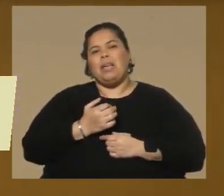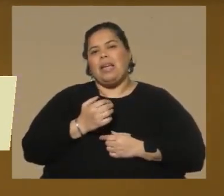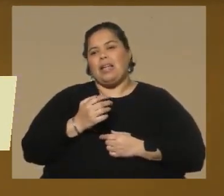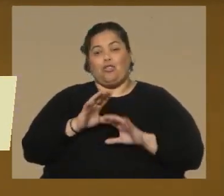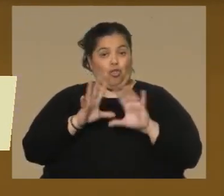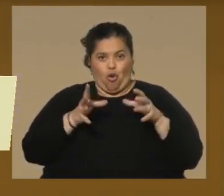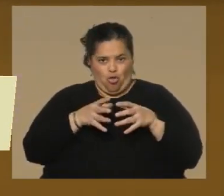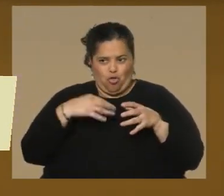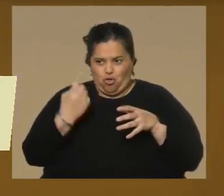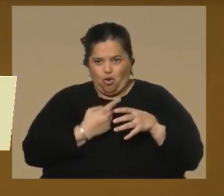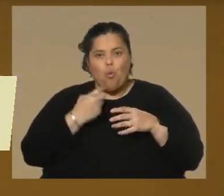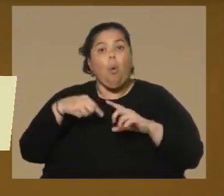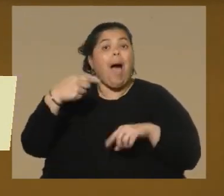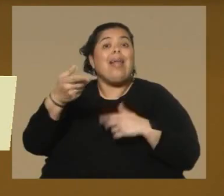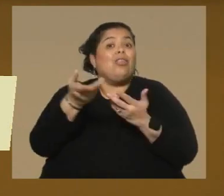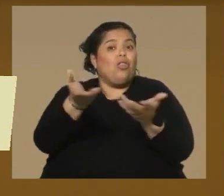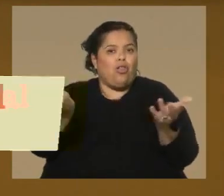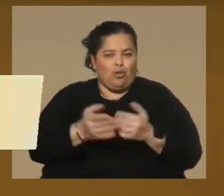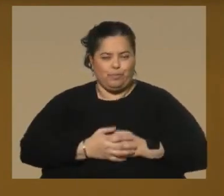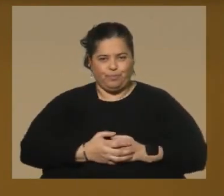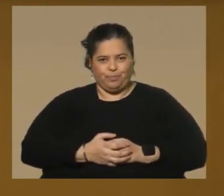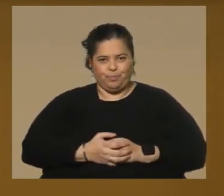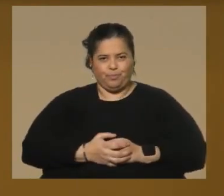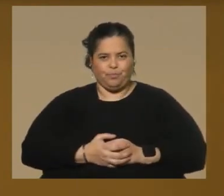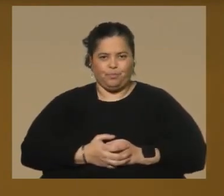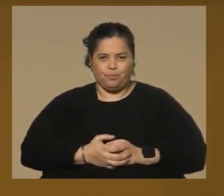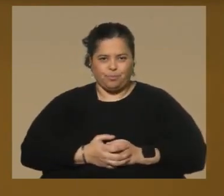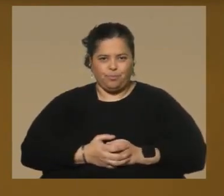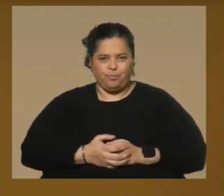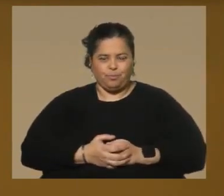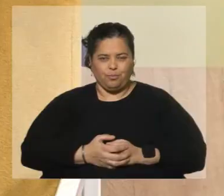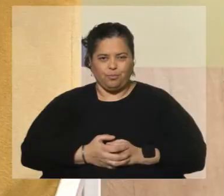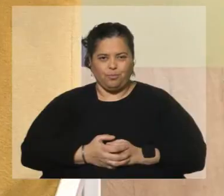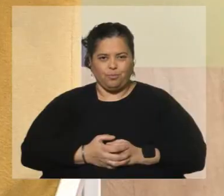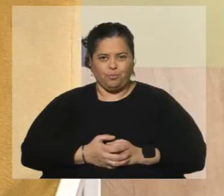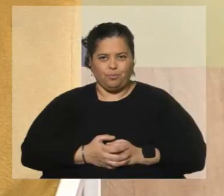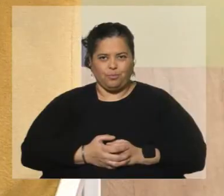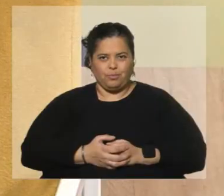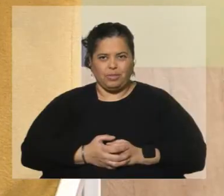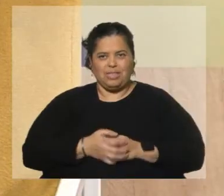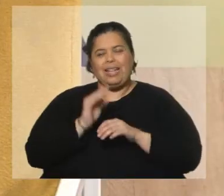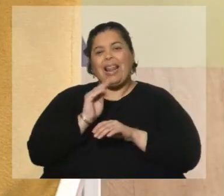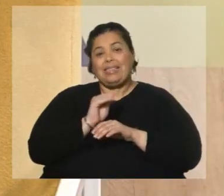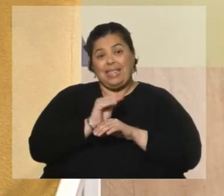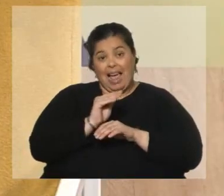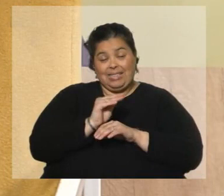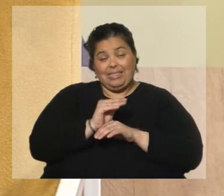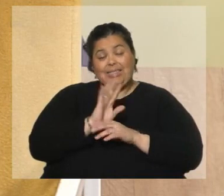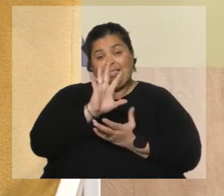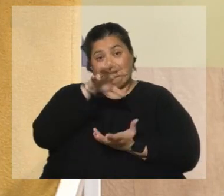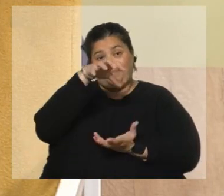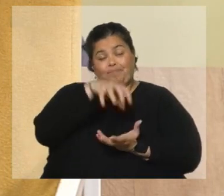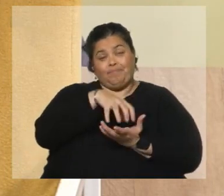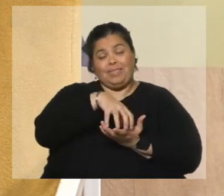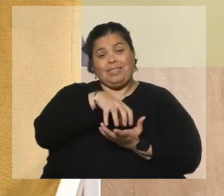va a mostrar, ¿cuándo va a suceder y dónde? Bueno, va a suceder, las masterclases van en el Centro Cultural de